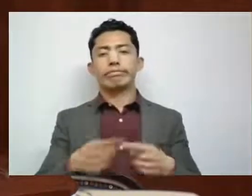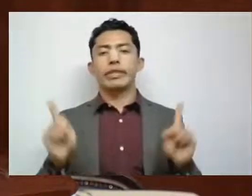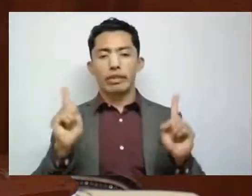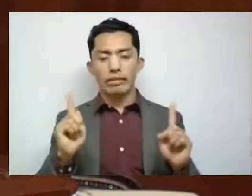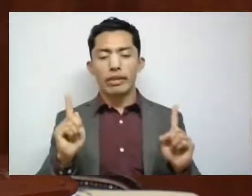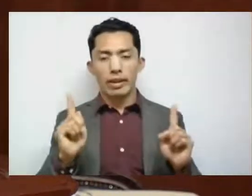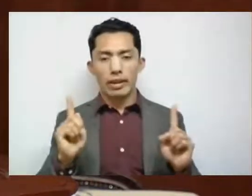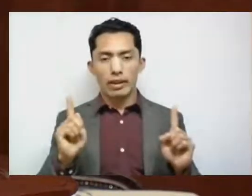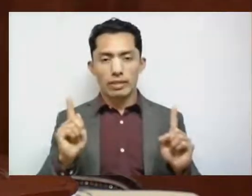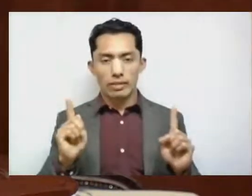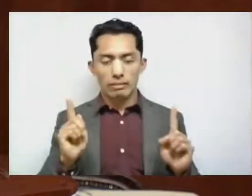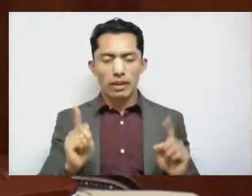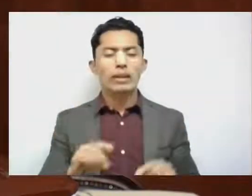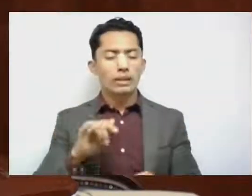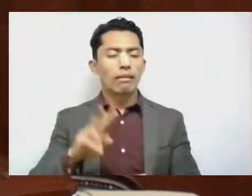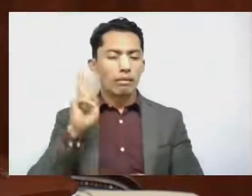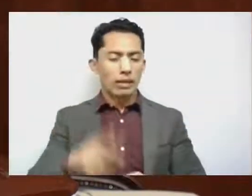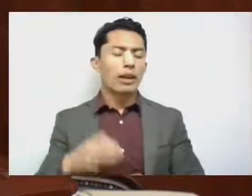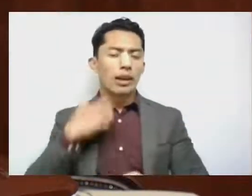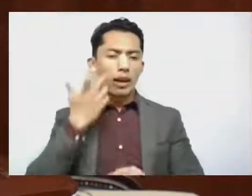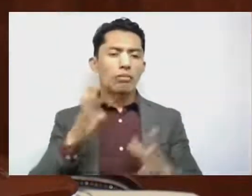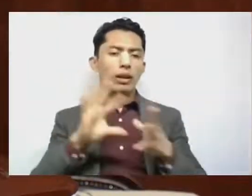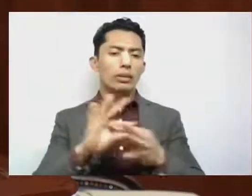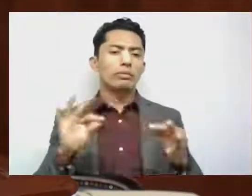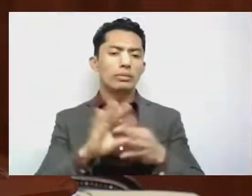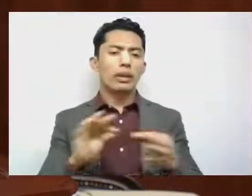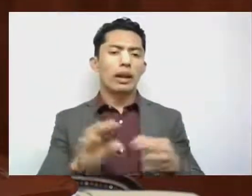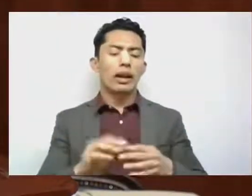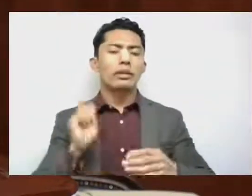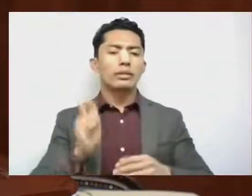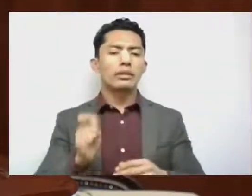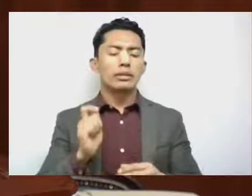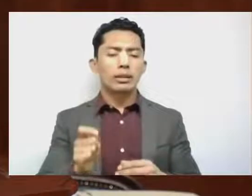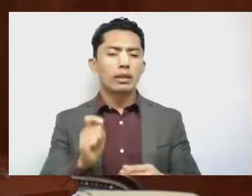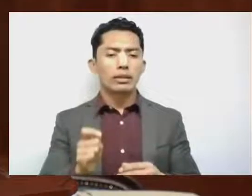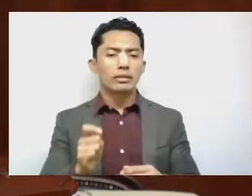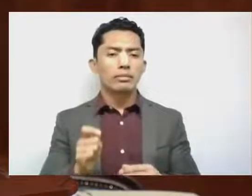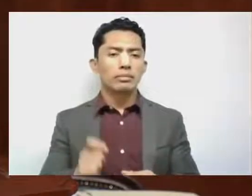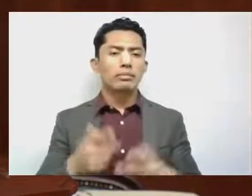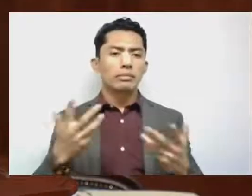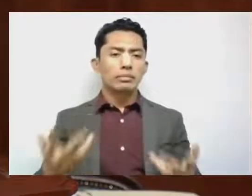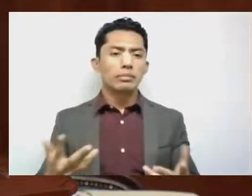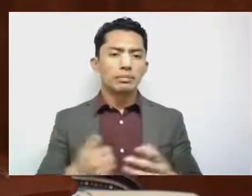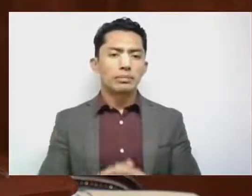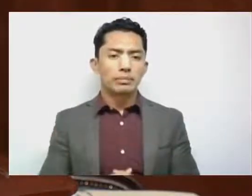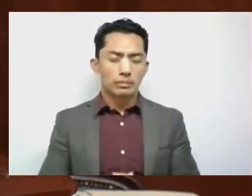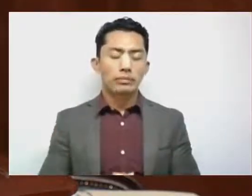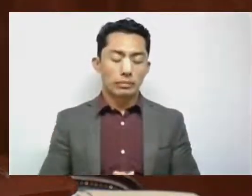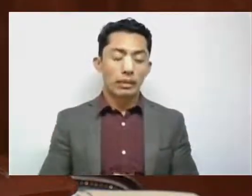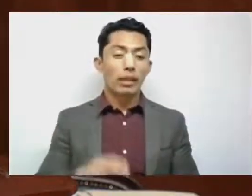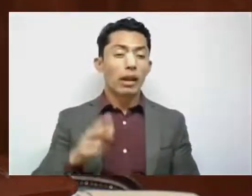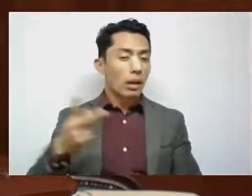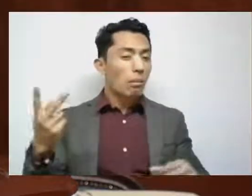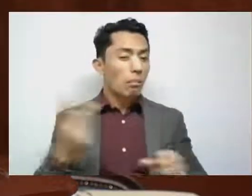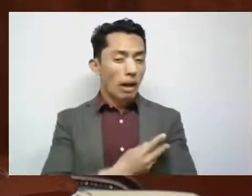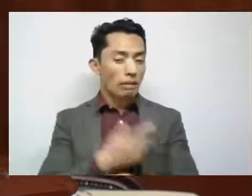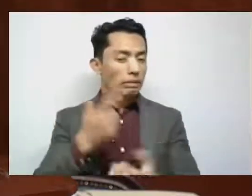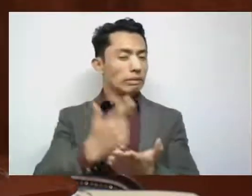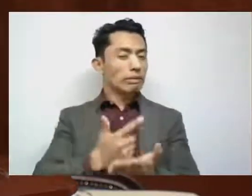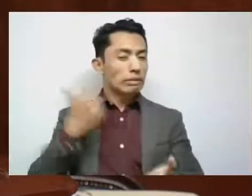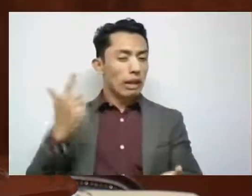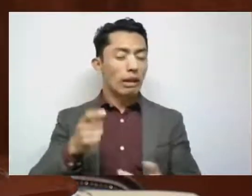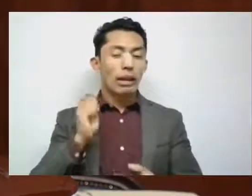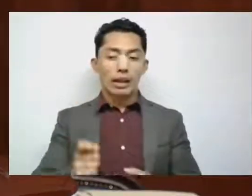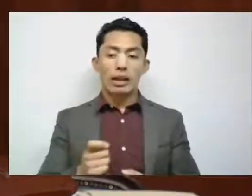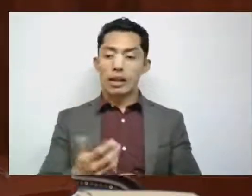Y sí queremos comentar que se ha llegado al grado, al grado, por supuesto, de que en los últimos